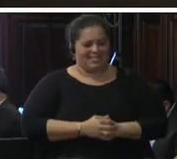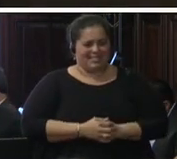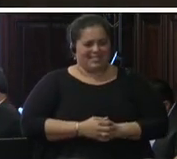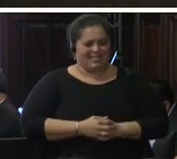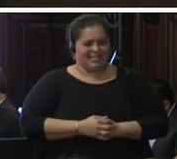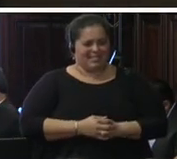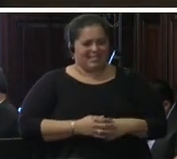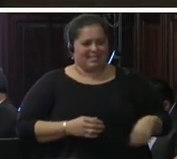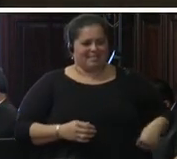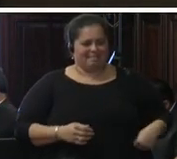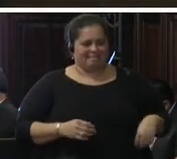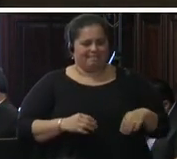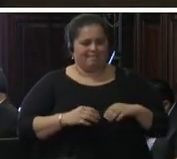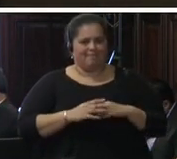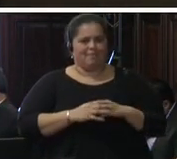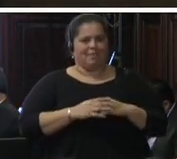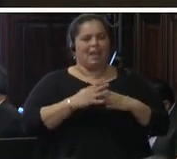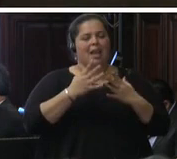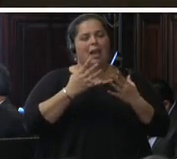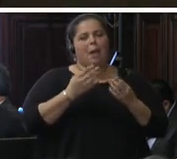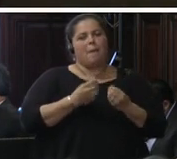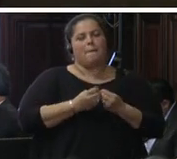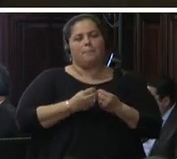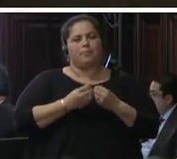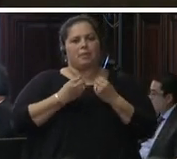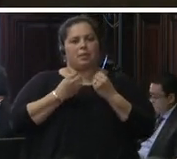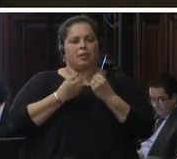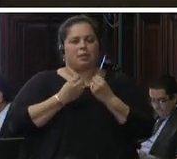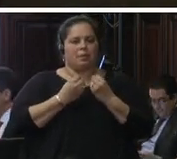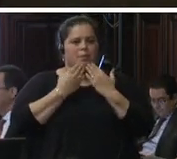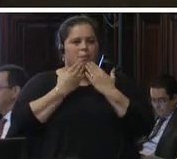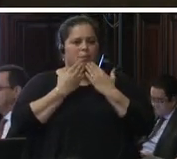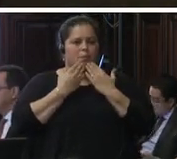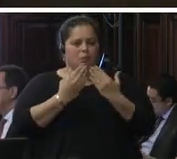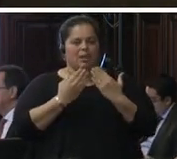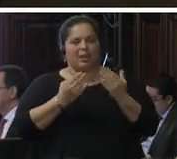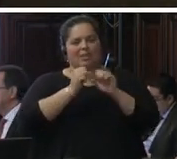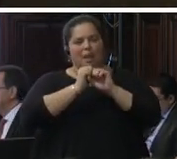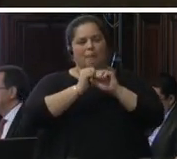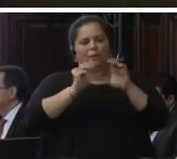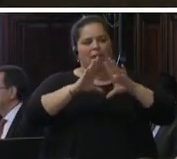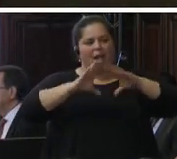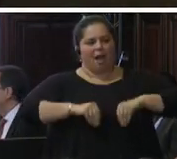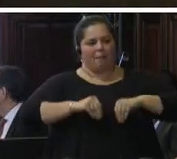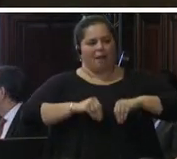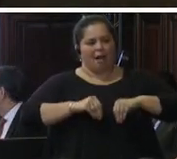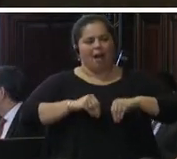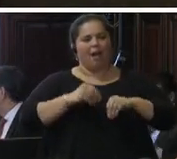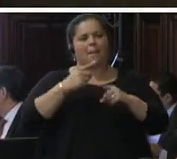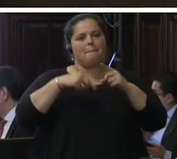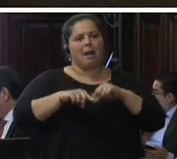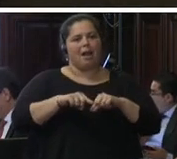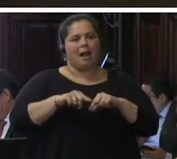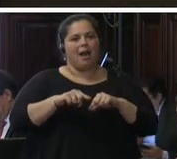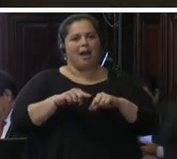gracias thank you could you switch off your thank you yes thank